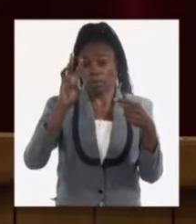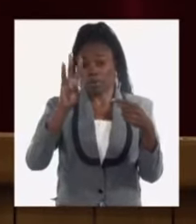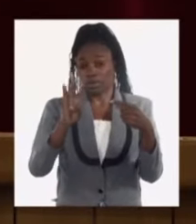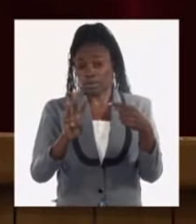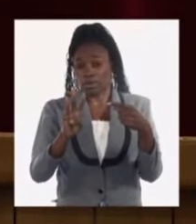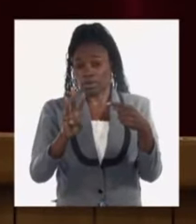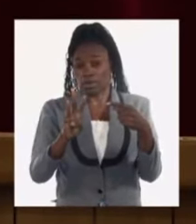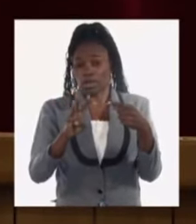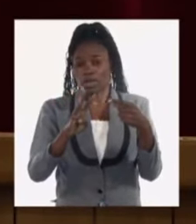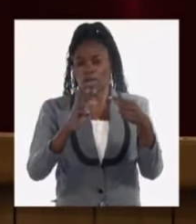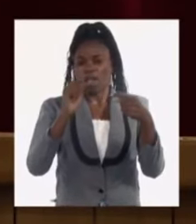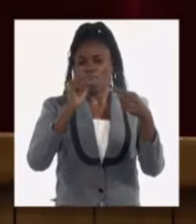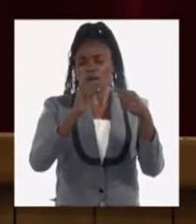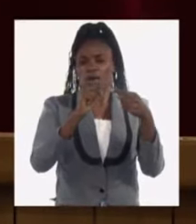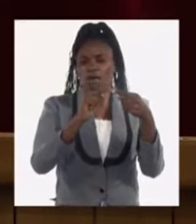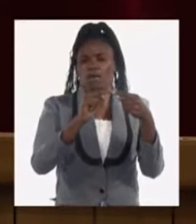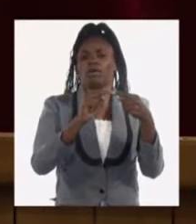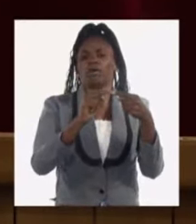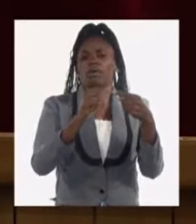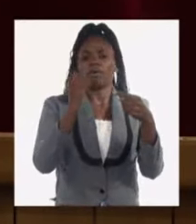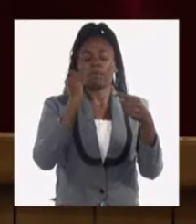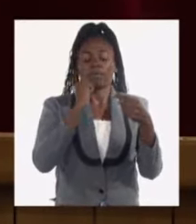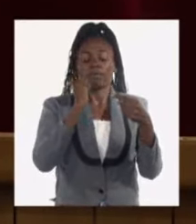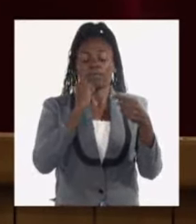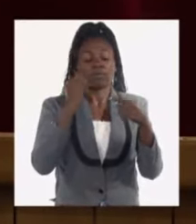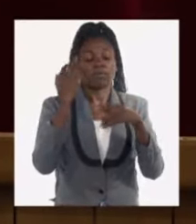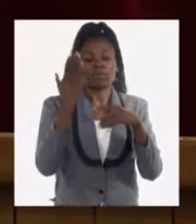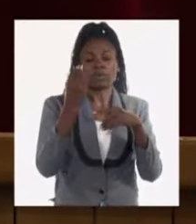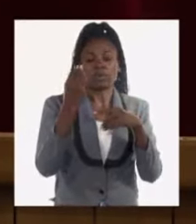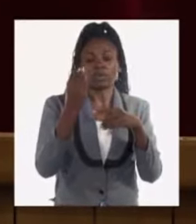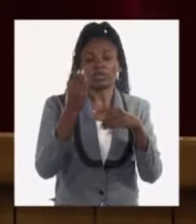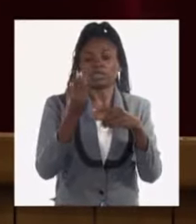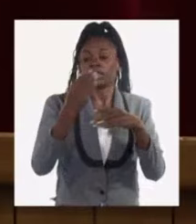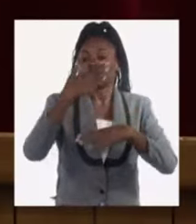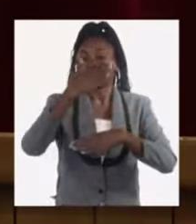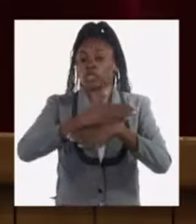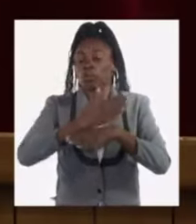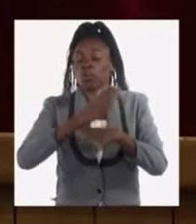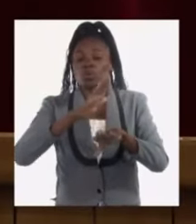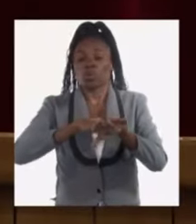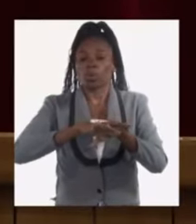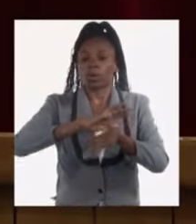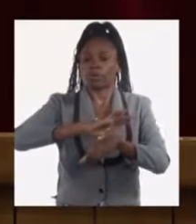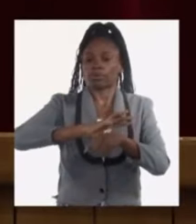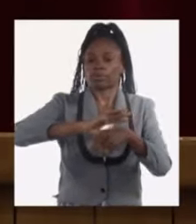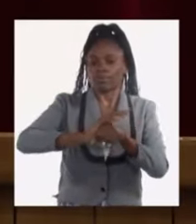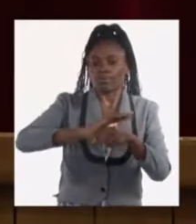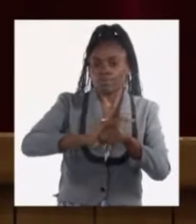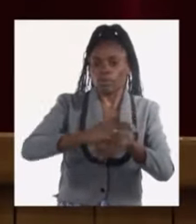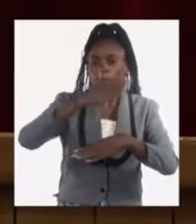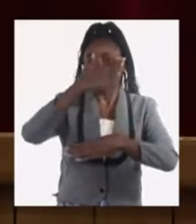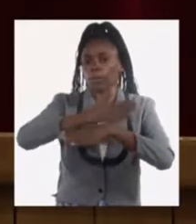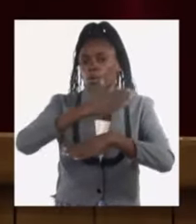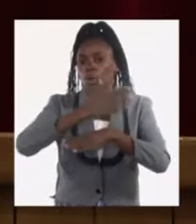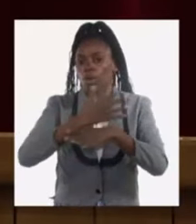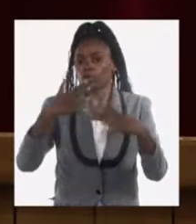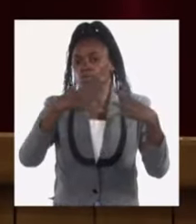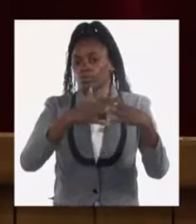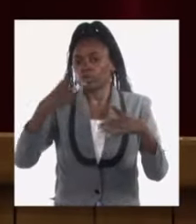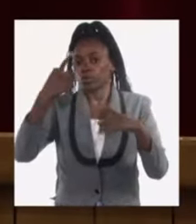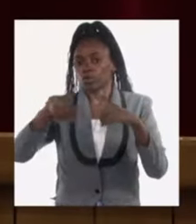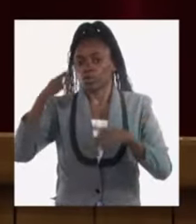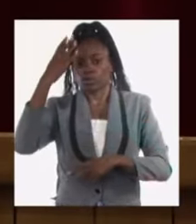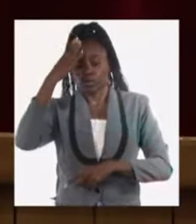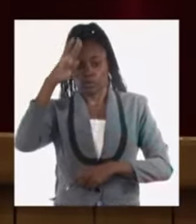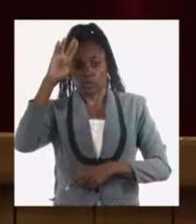señalar que ha estado matizado por el recruyecimiento del bloqueo norteamericano, basta